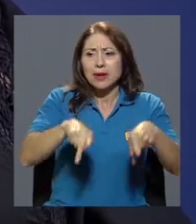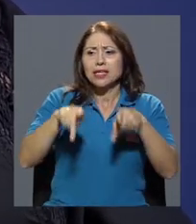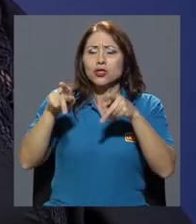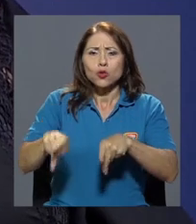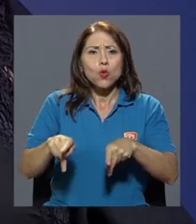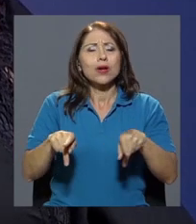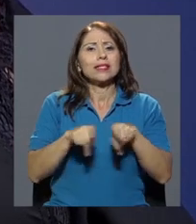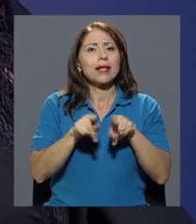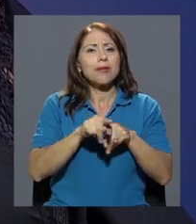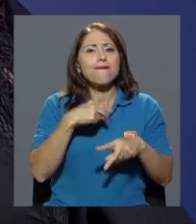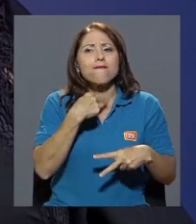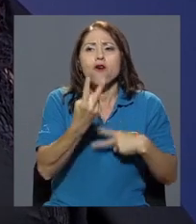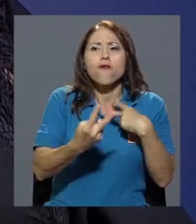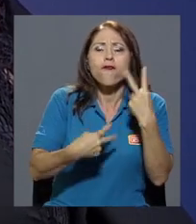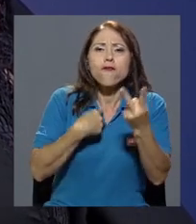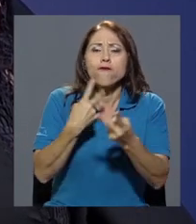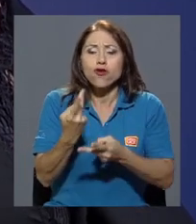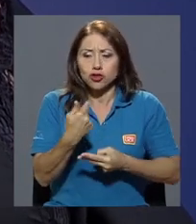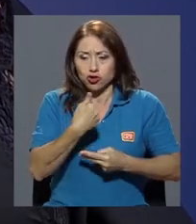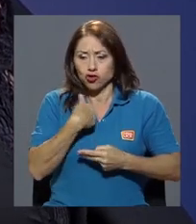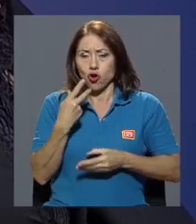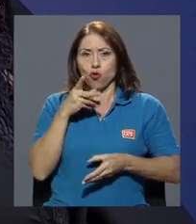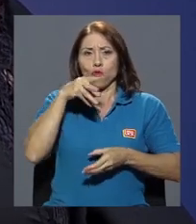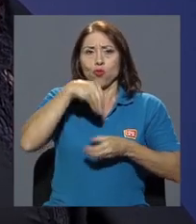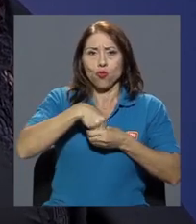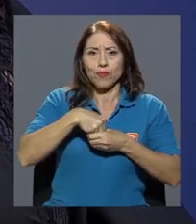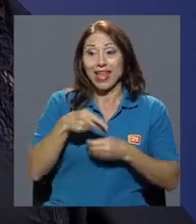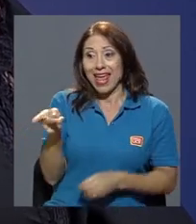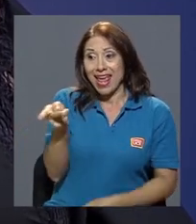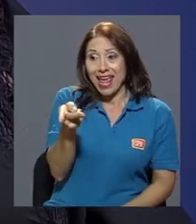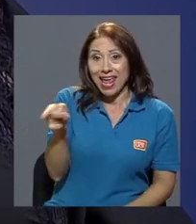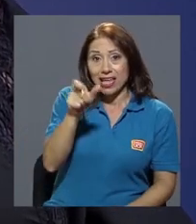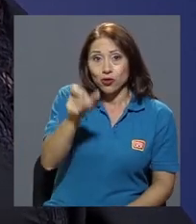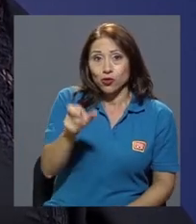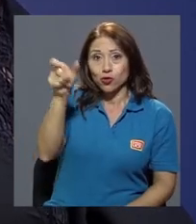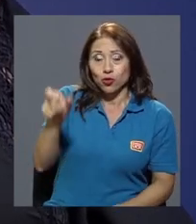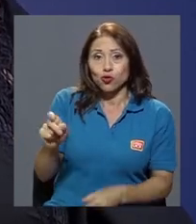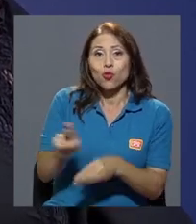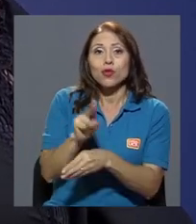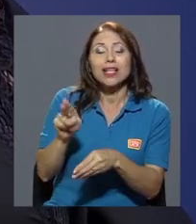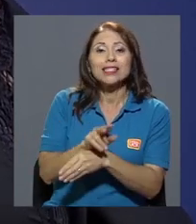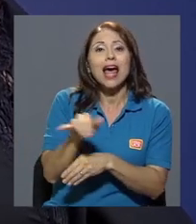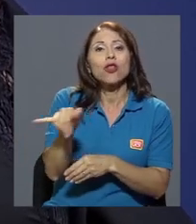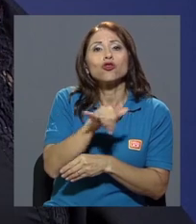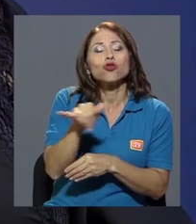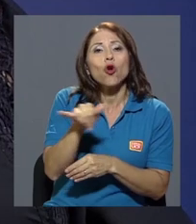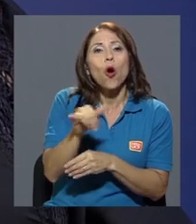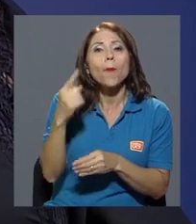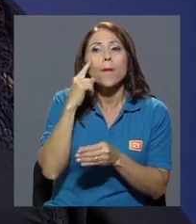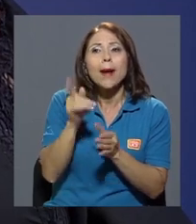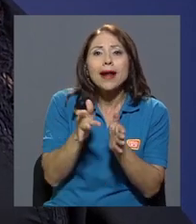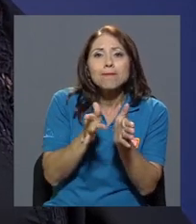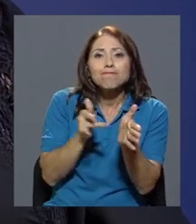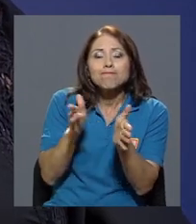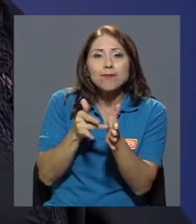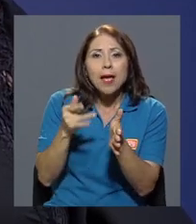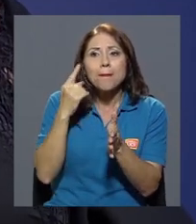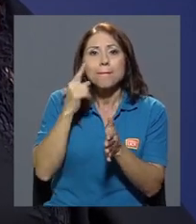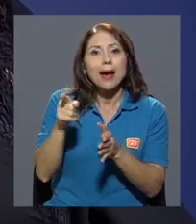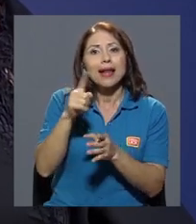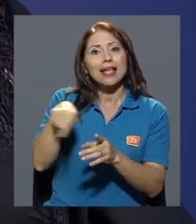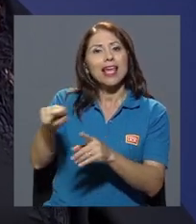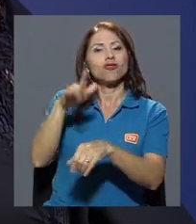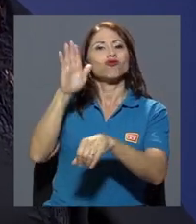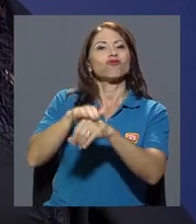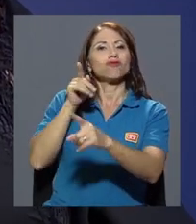incluyéndome a mí. Ellos fueron utilizados desde un inicio como chivos expiatorios de este proceso